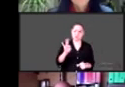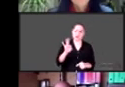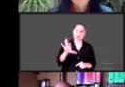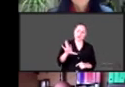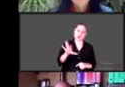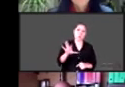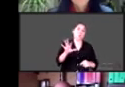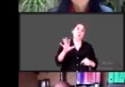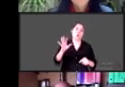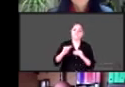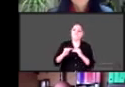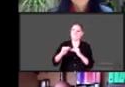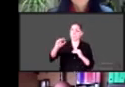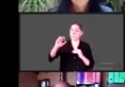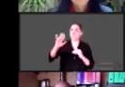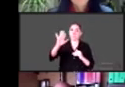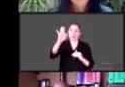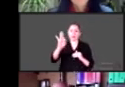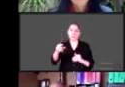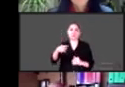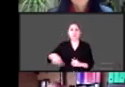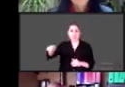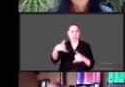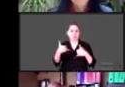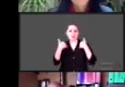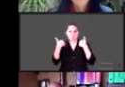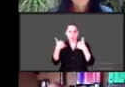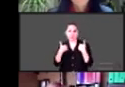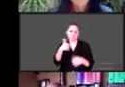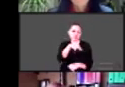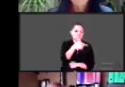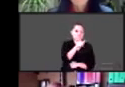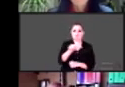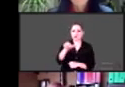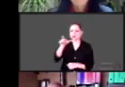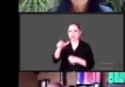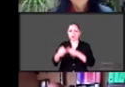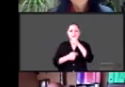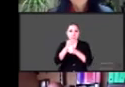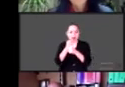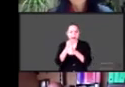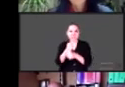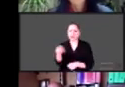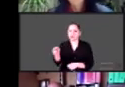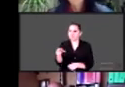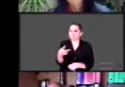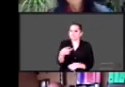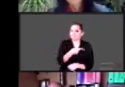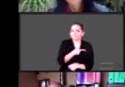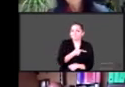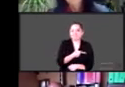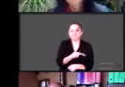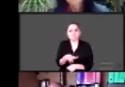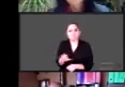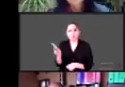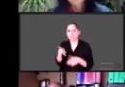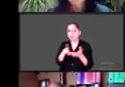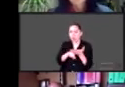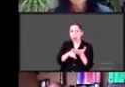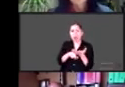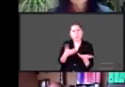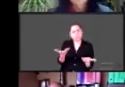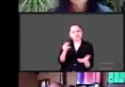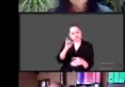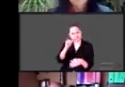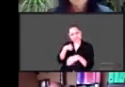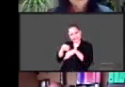de adolescentes de 12 a 17 años pues que tienen pobreza laboral, es decir, que están empleándose pero